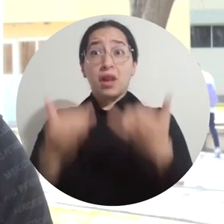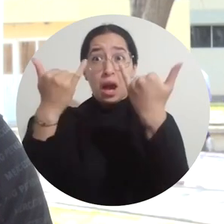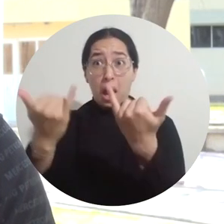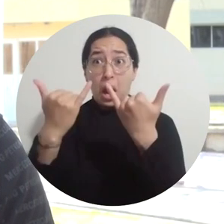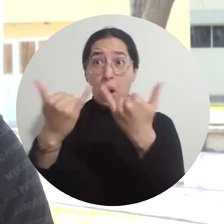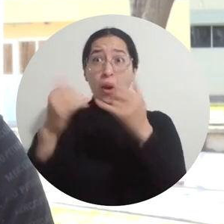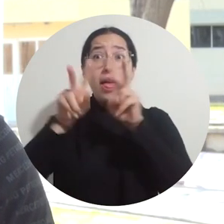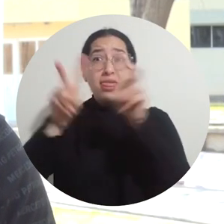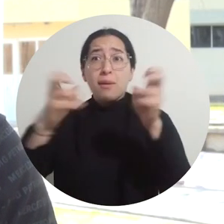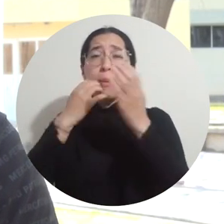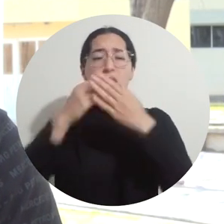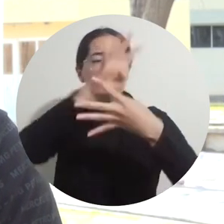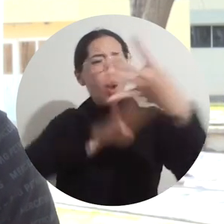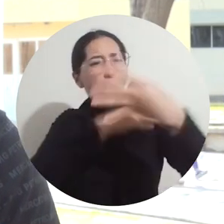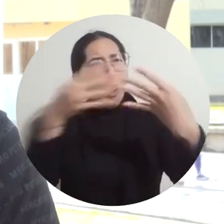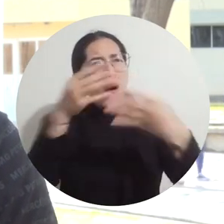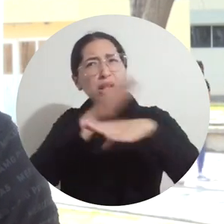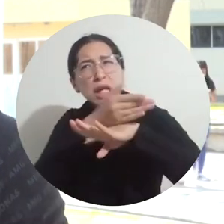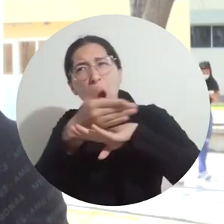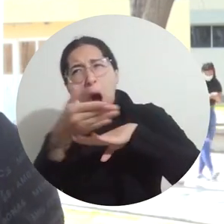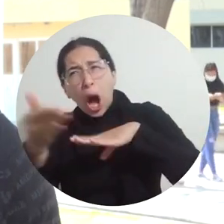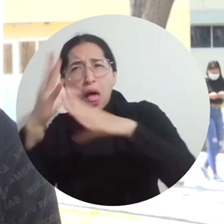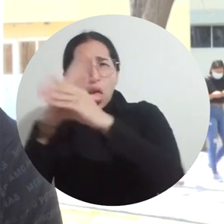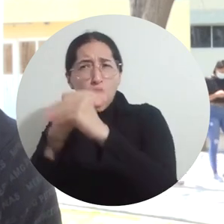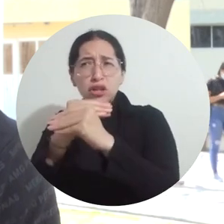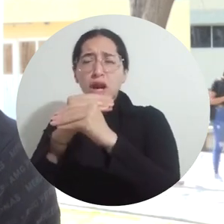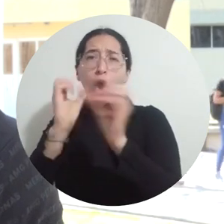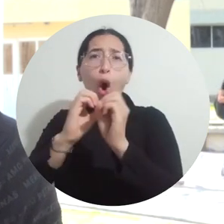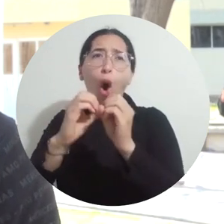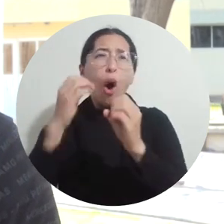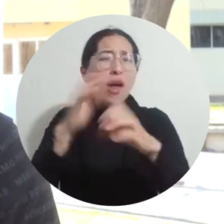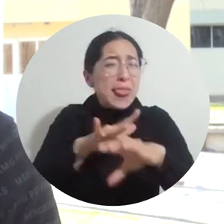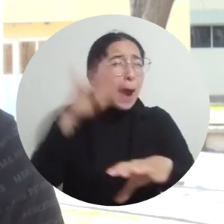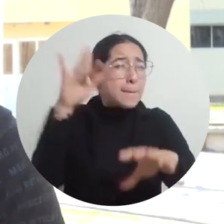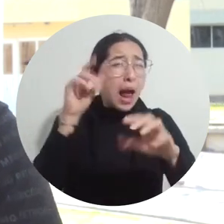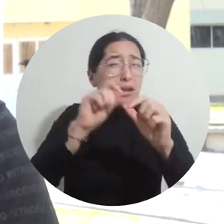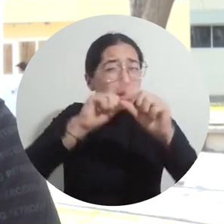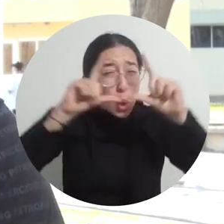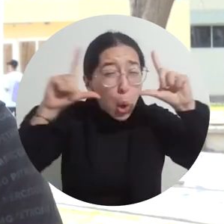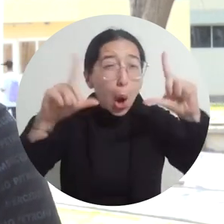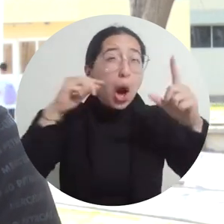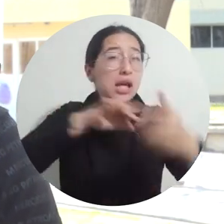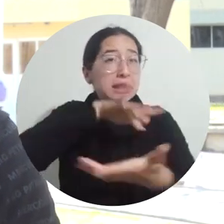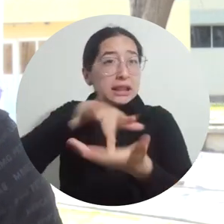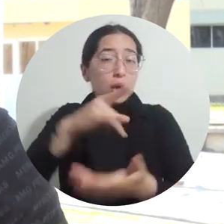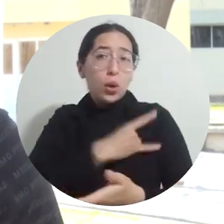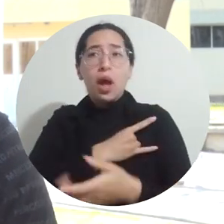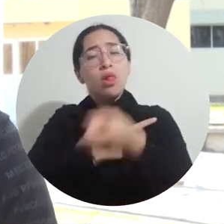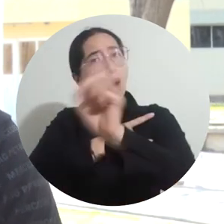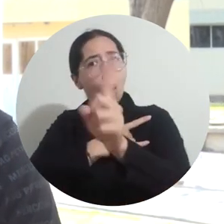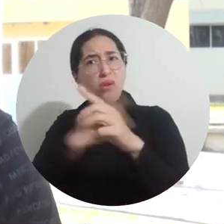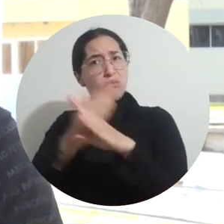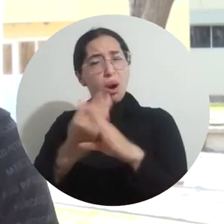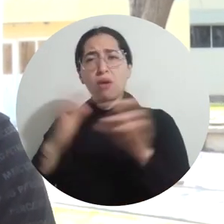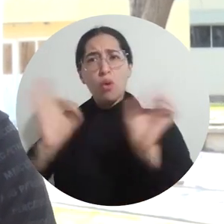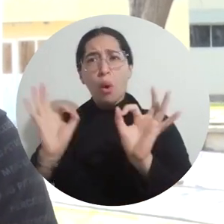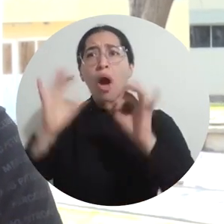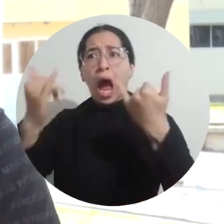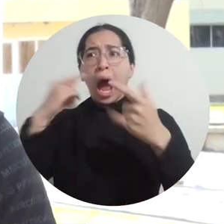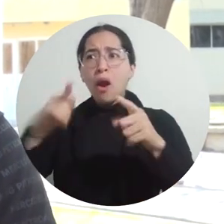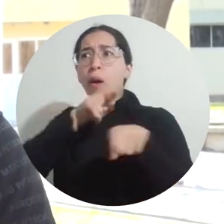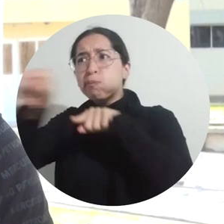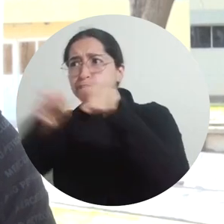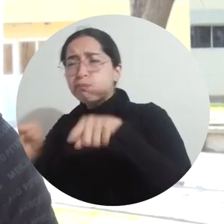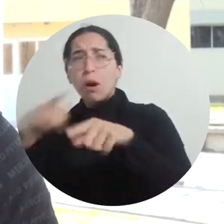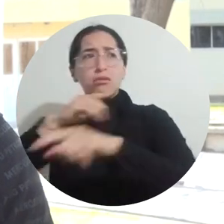Ya no es un tema ni siquiera de las horas extensas de la noche o de las primeras horas de la mañana, sino que es un tema que están asaltando